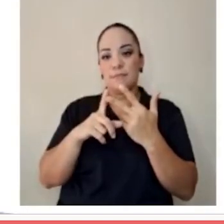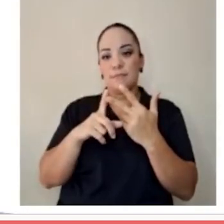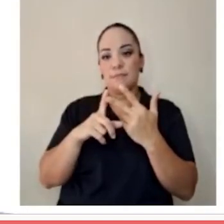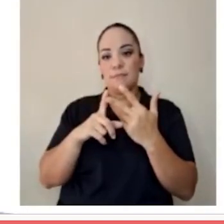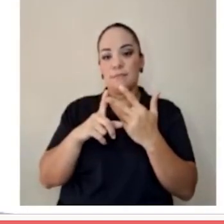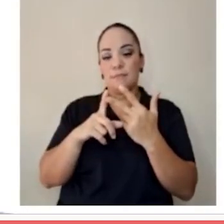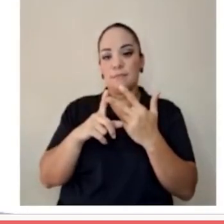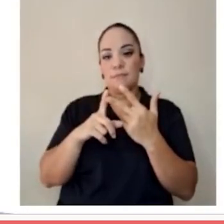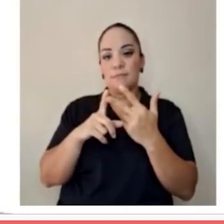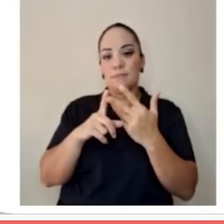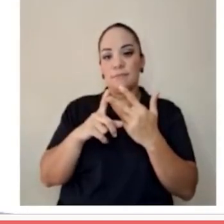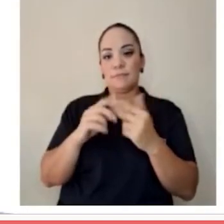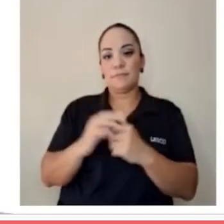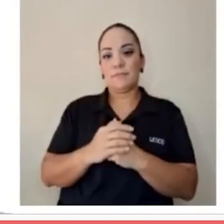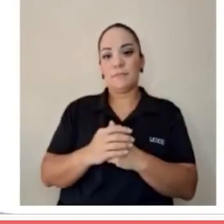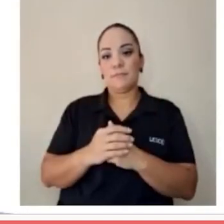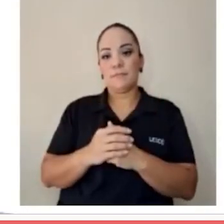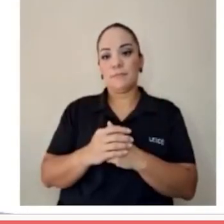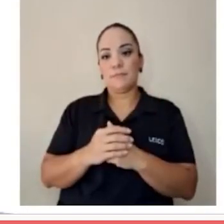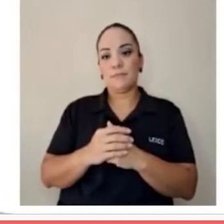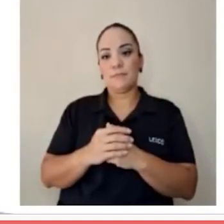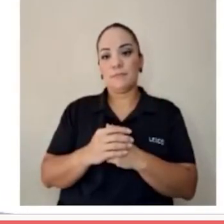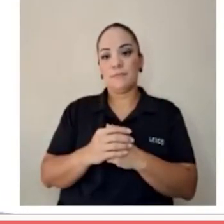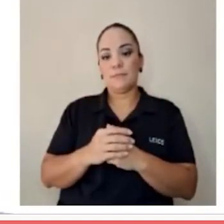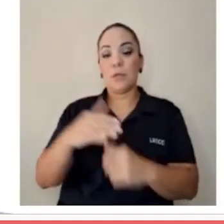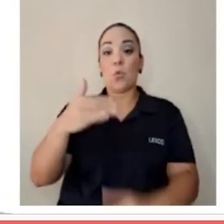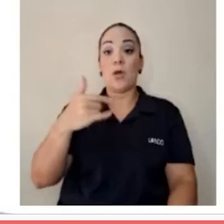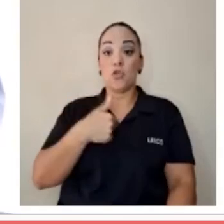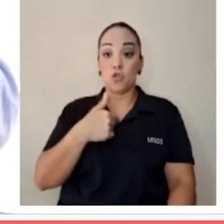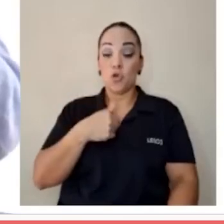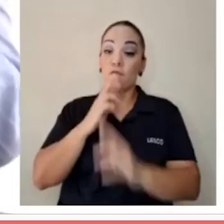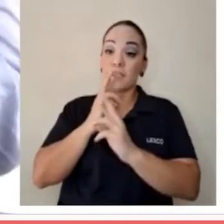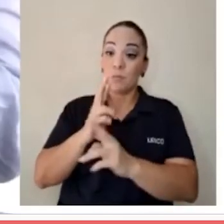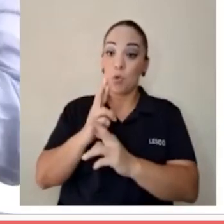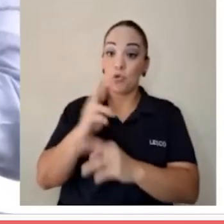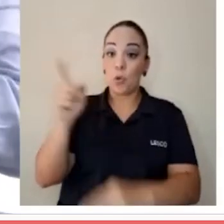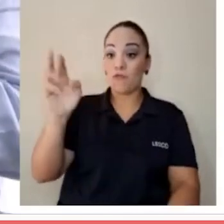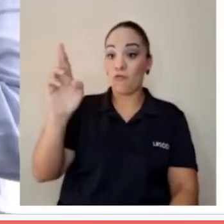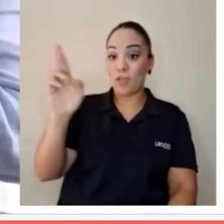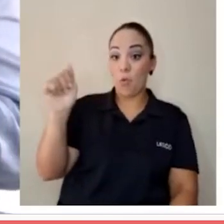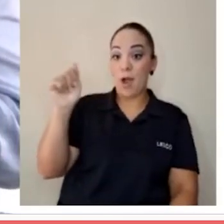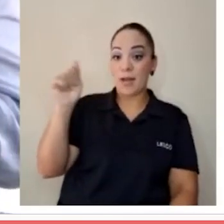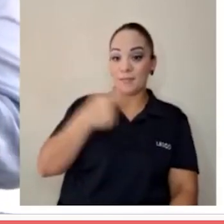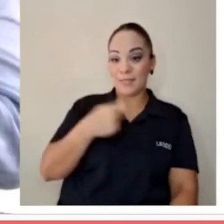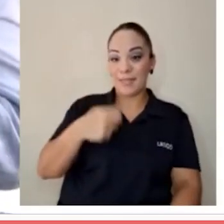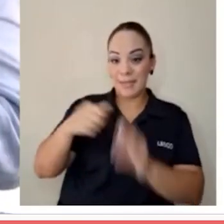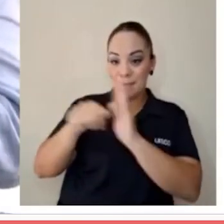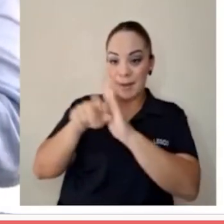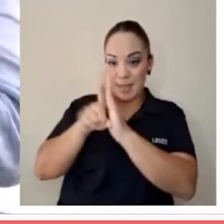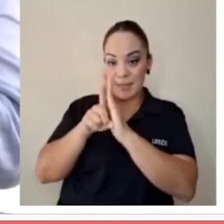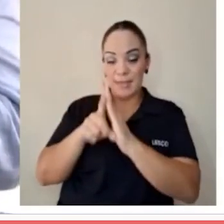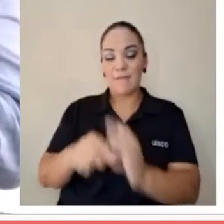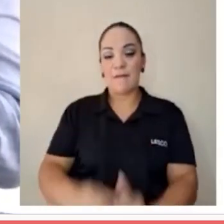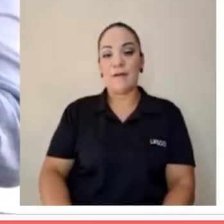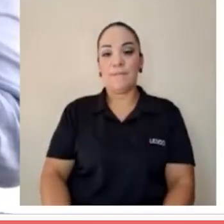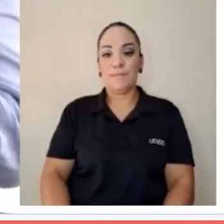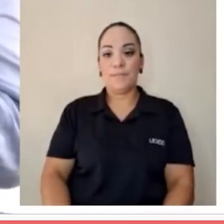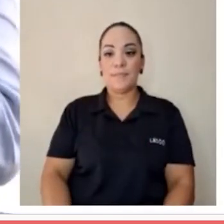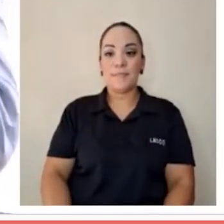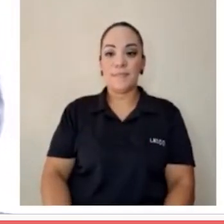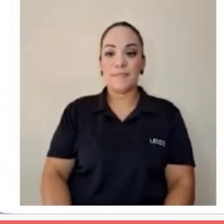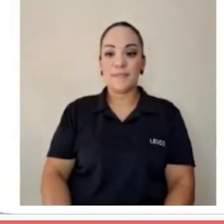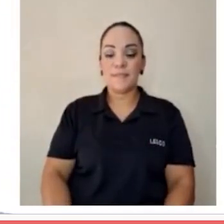cuando yo le respondo a Rodrigo Arias, dicen,